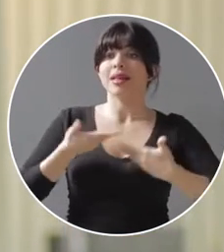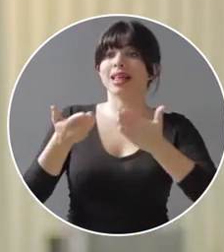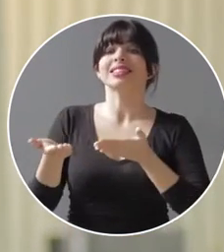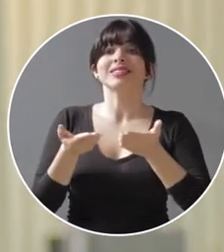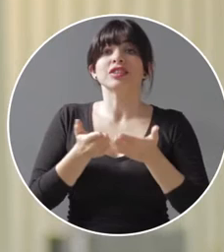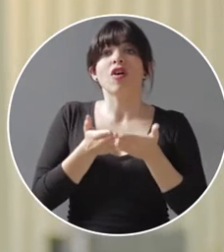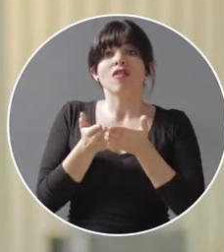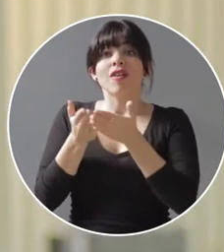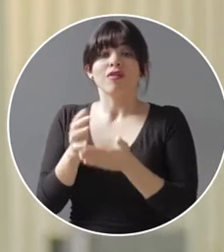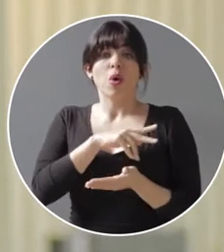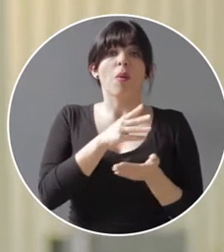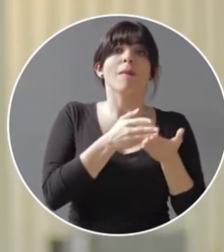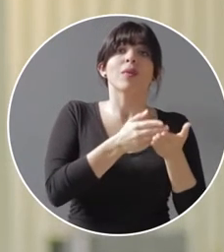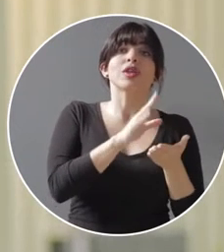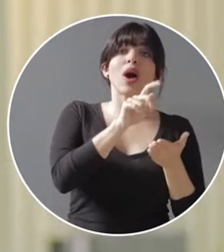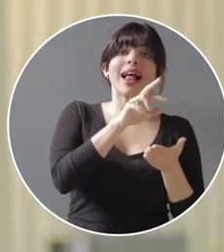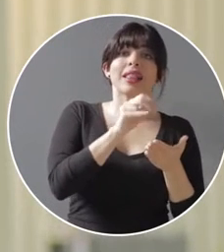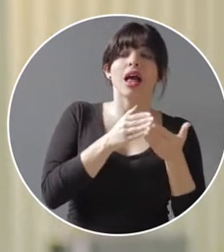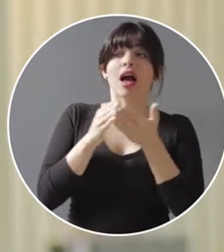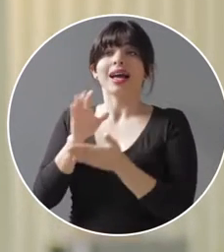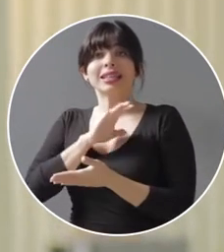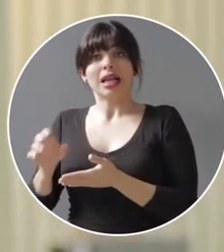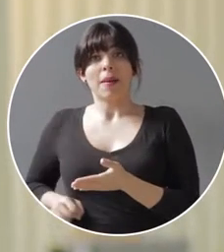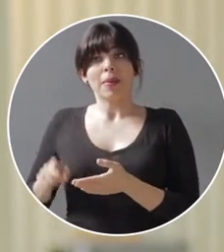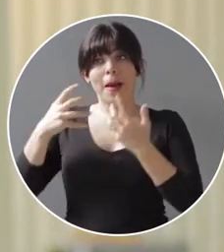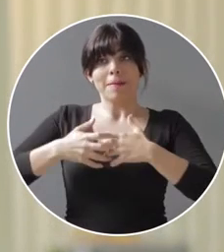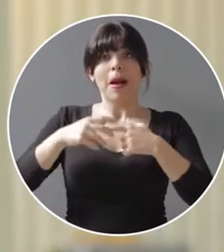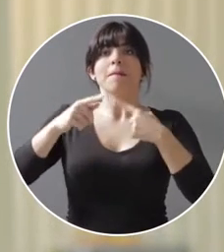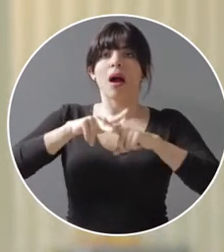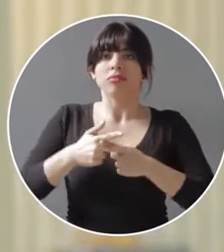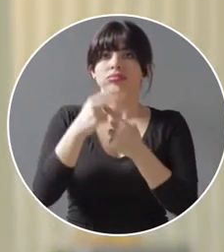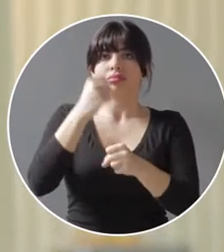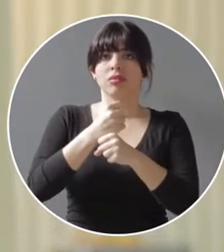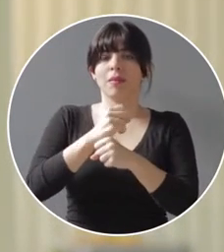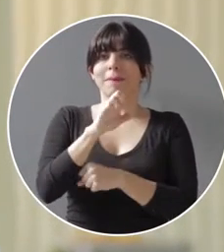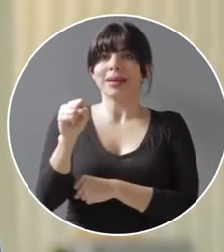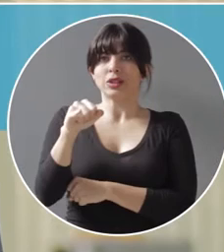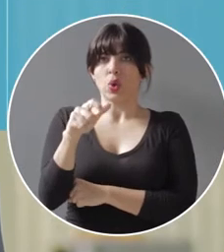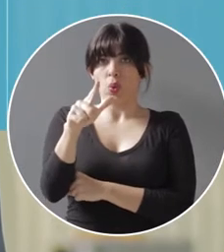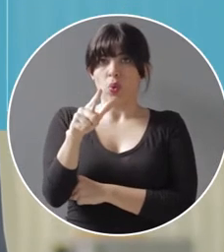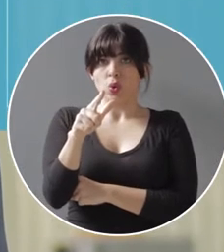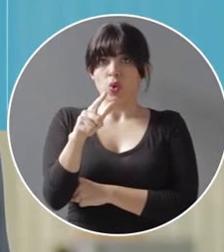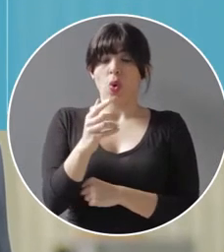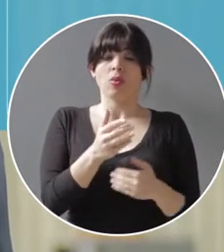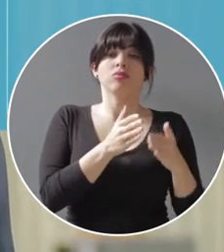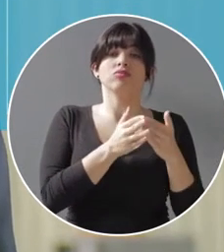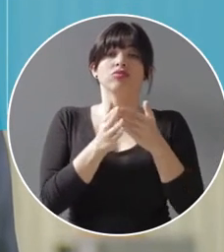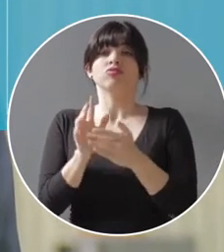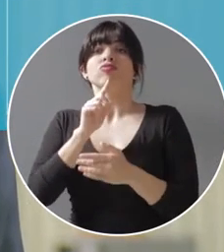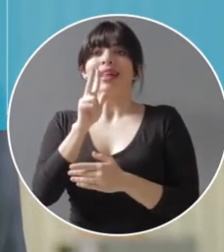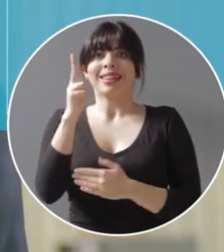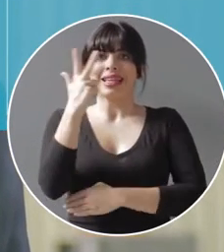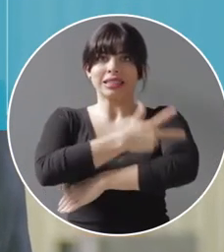del ferry entre Puerto Caldera y El Salvador anunció el inicio de operaciones para el mes de julio. El viaje se reducirá de tres